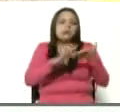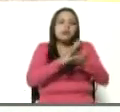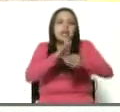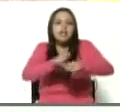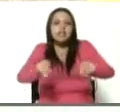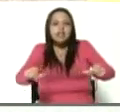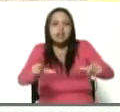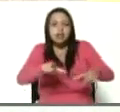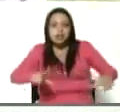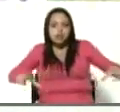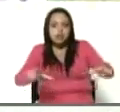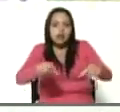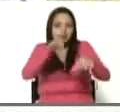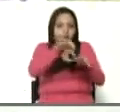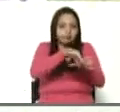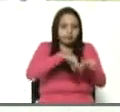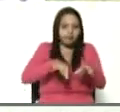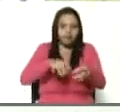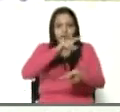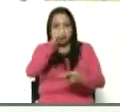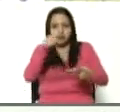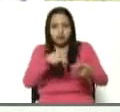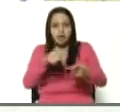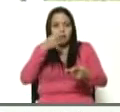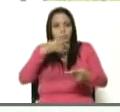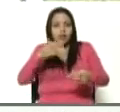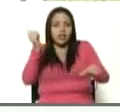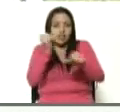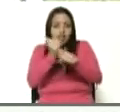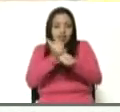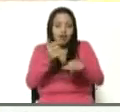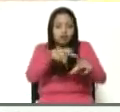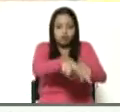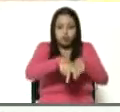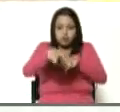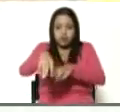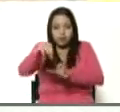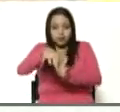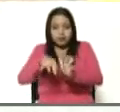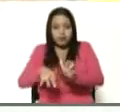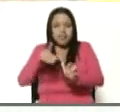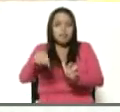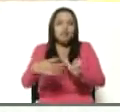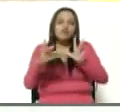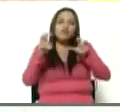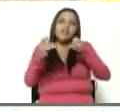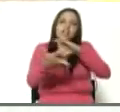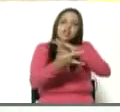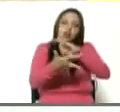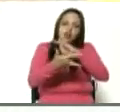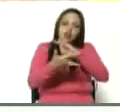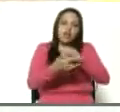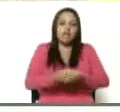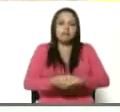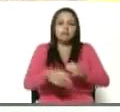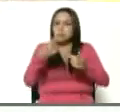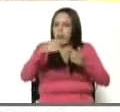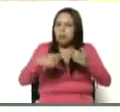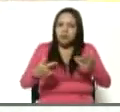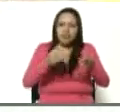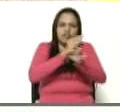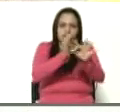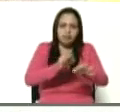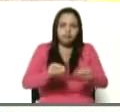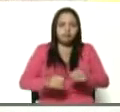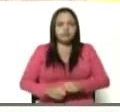productivos, el vértice de buenas prácticas agrícolas, mecanización e implementos. El